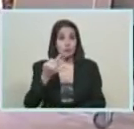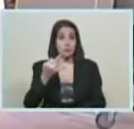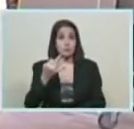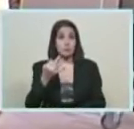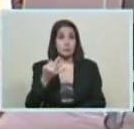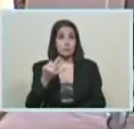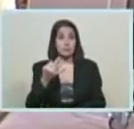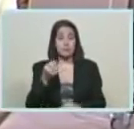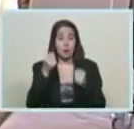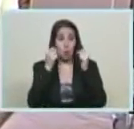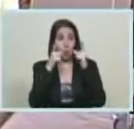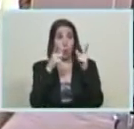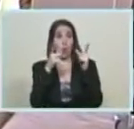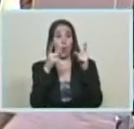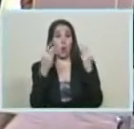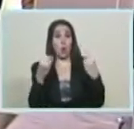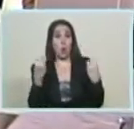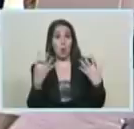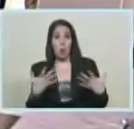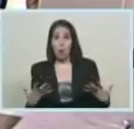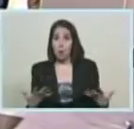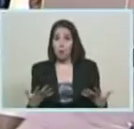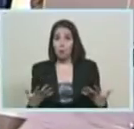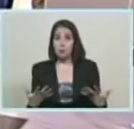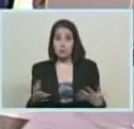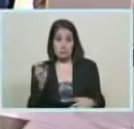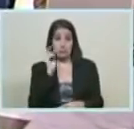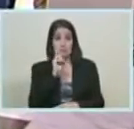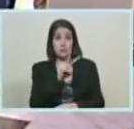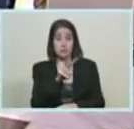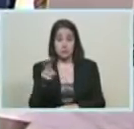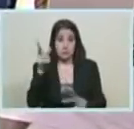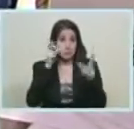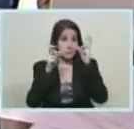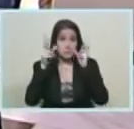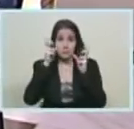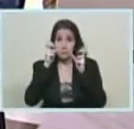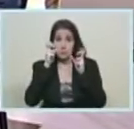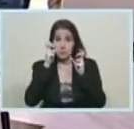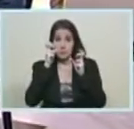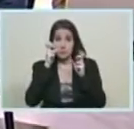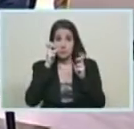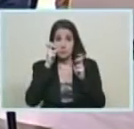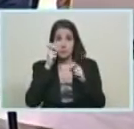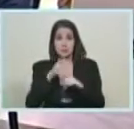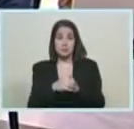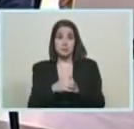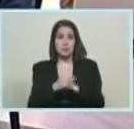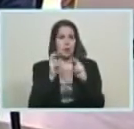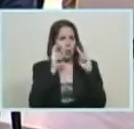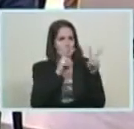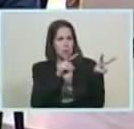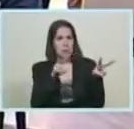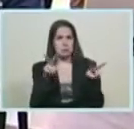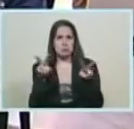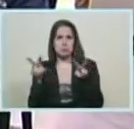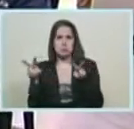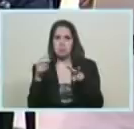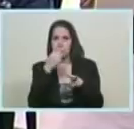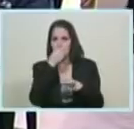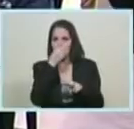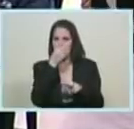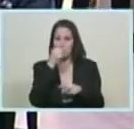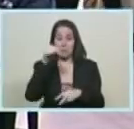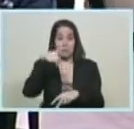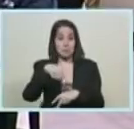impresionante. Fíjense ustedes, compatriotas que me escuchan, compatriotas que nos ven hoy